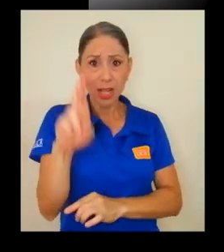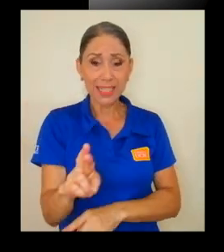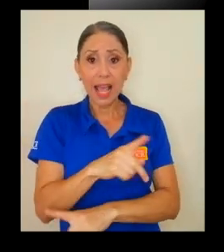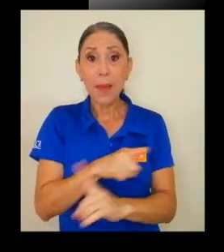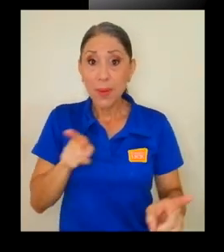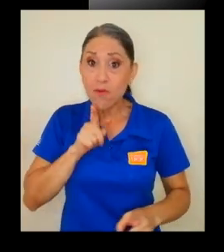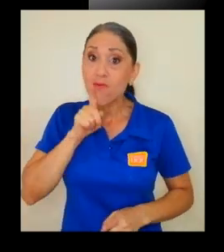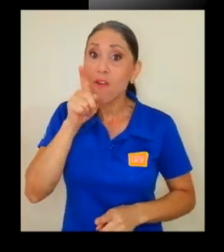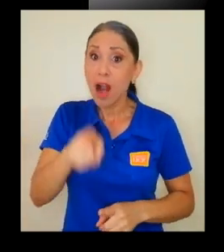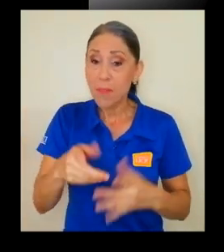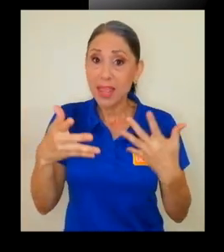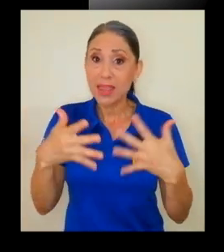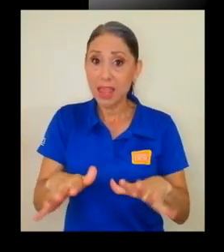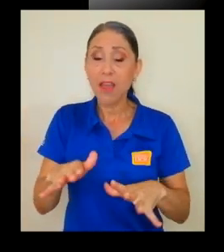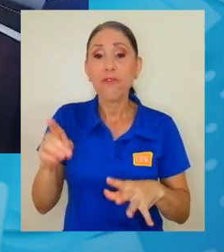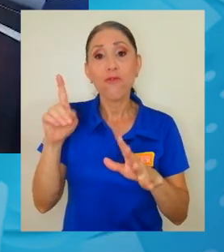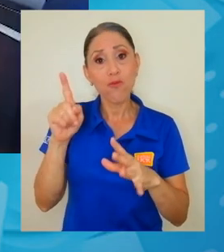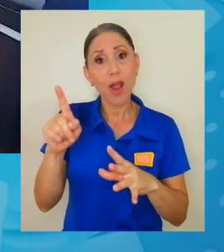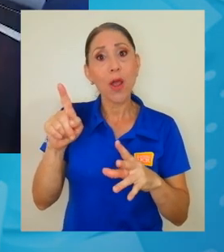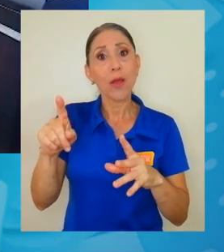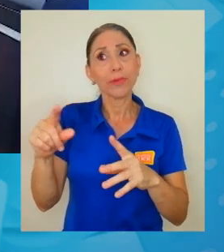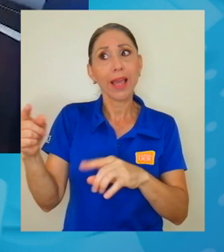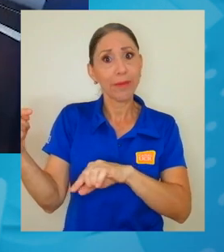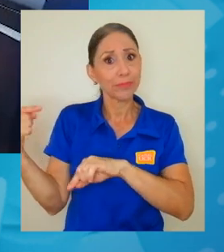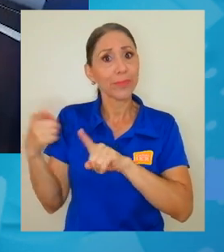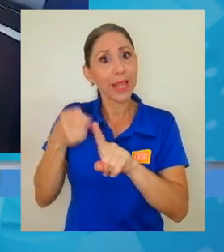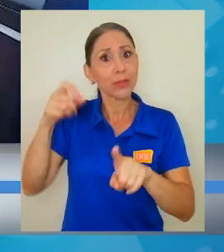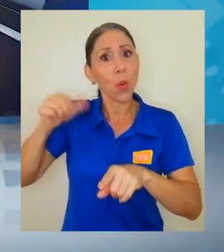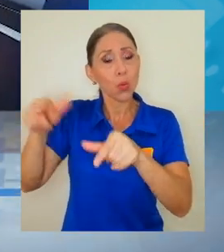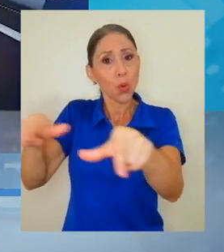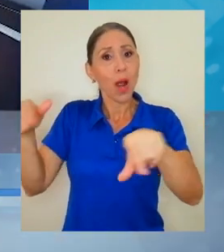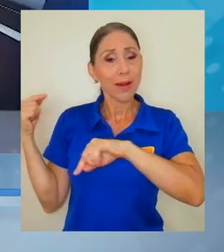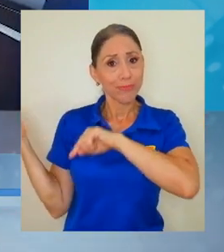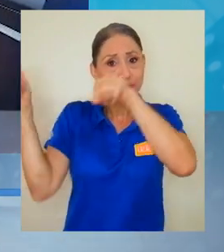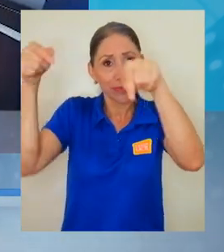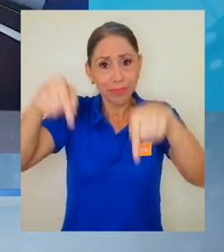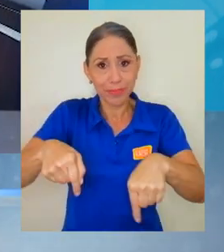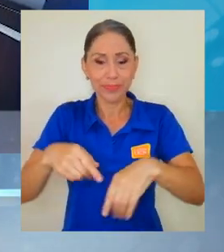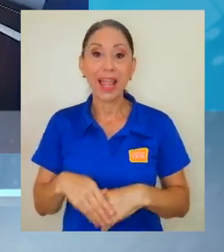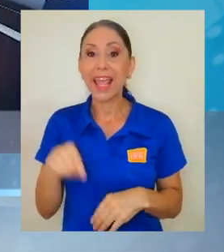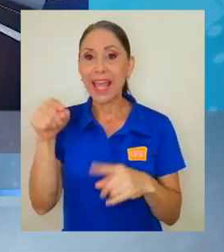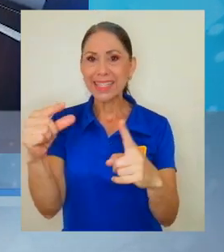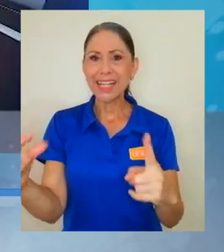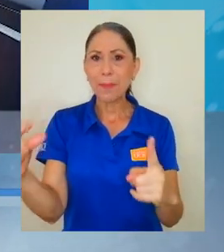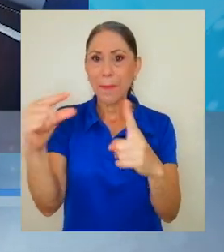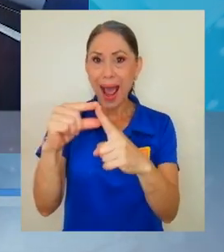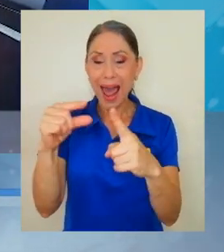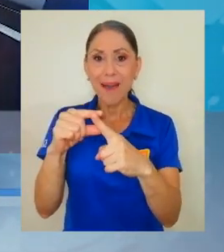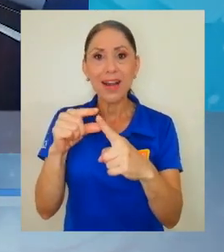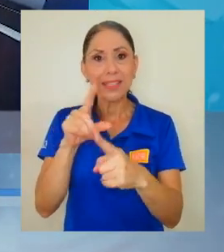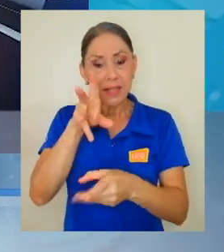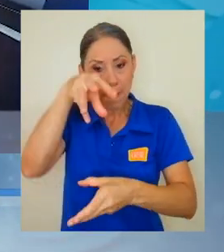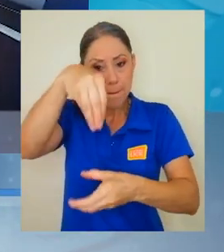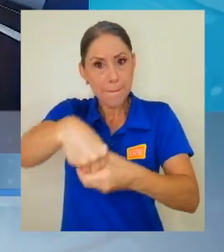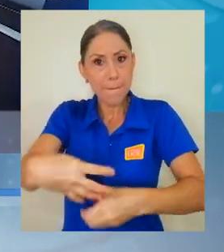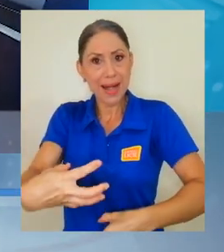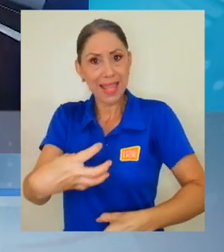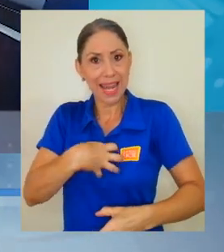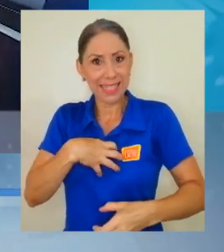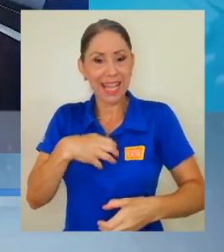emigrante léxico. Son palabras que pertenecen a una variedad de lengua